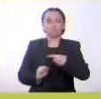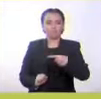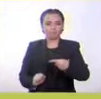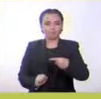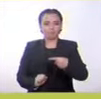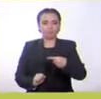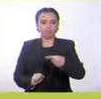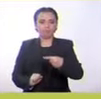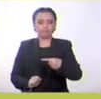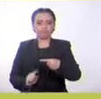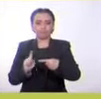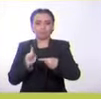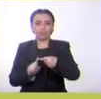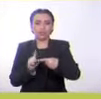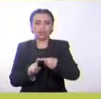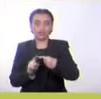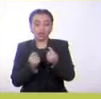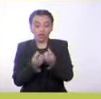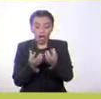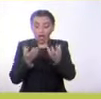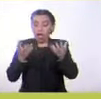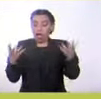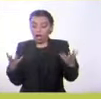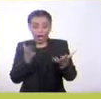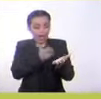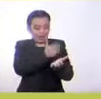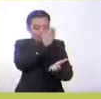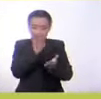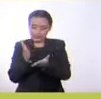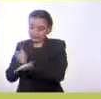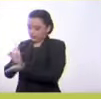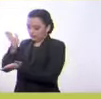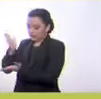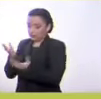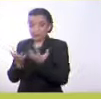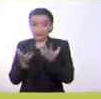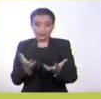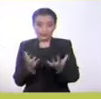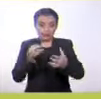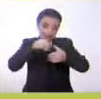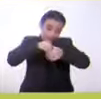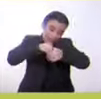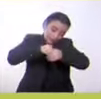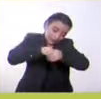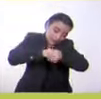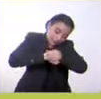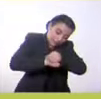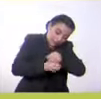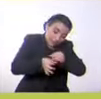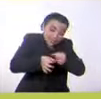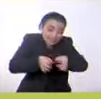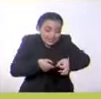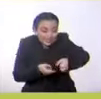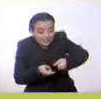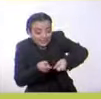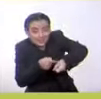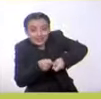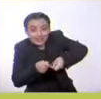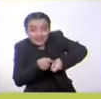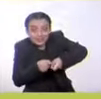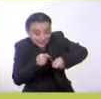dos grandes grupos de animales. Los que nacen del vientre de la madre se llaman vivíparos.